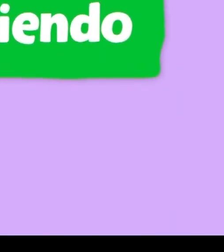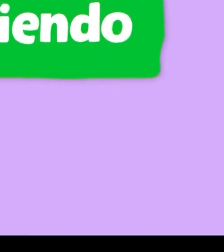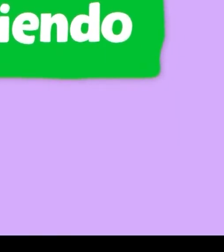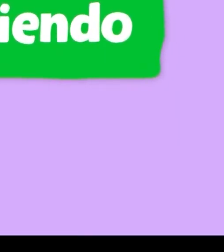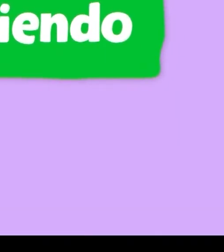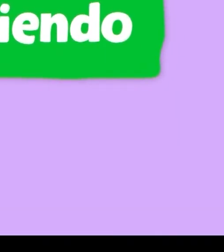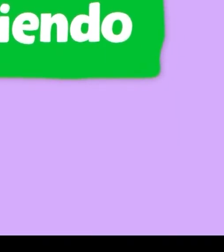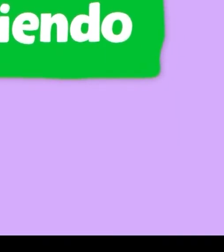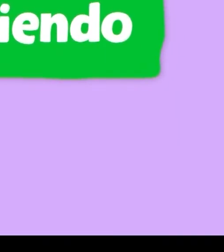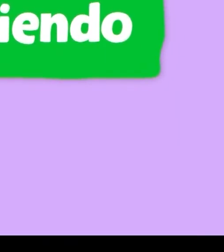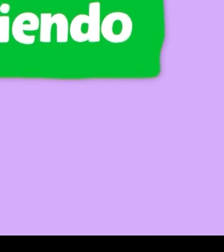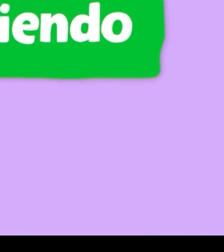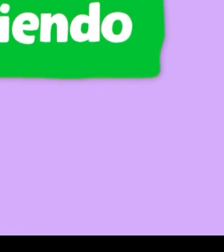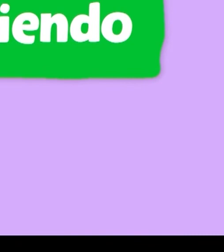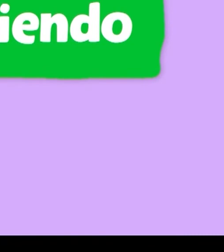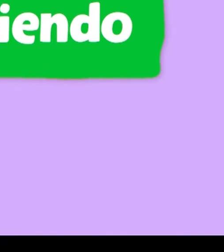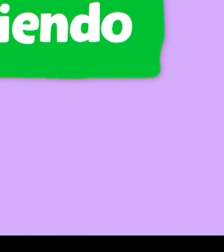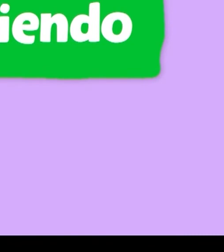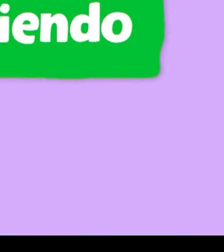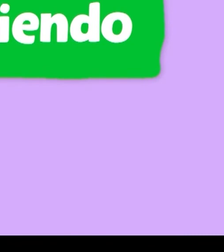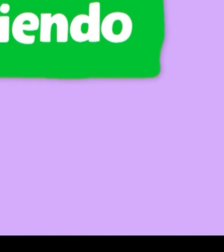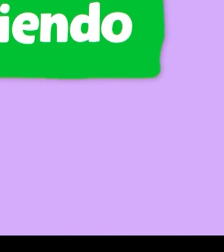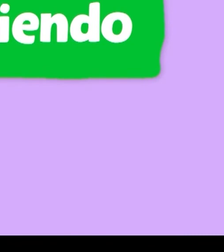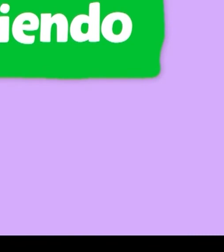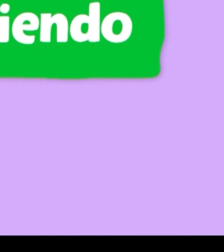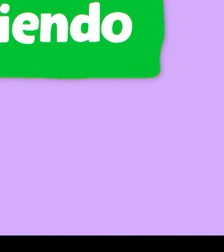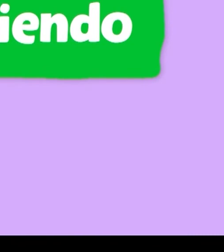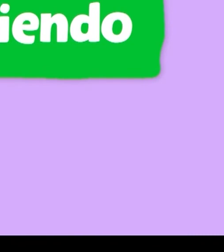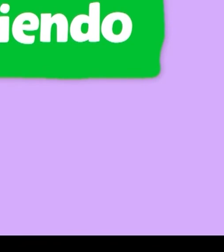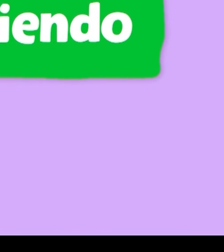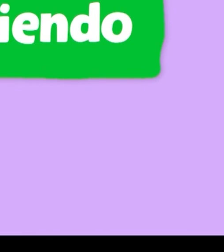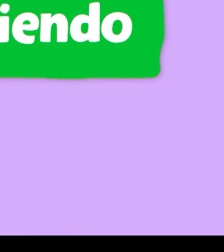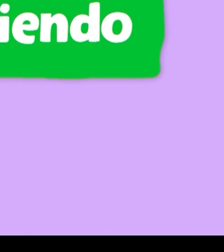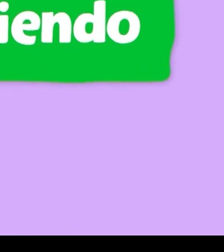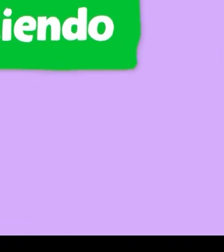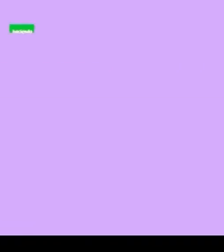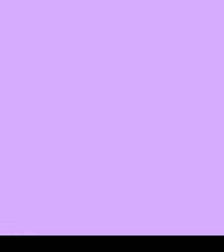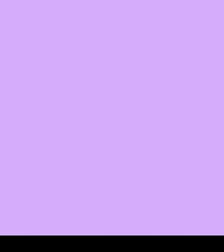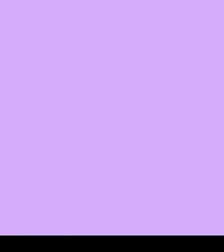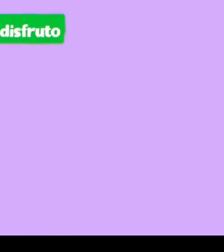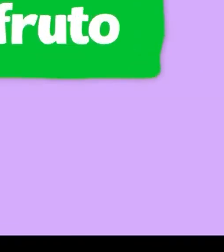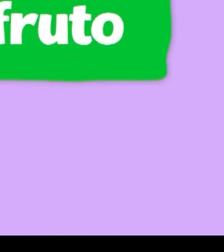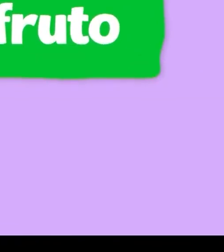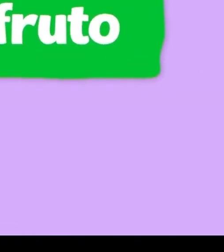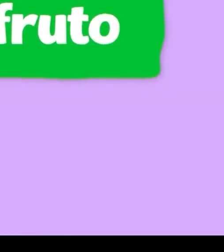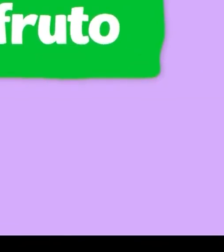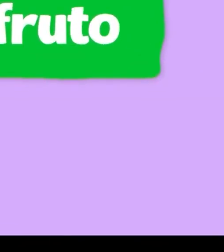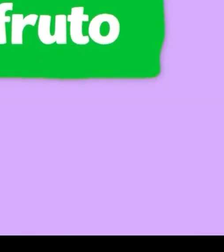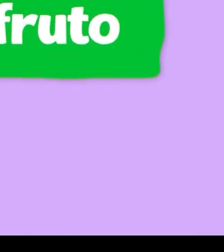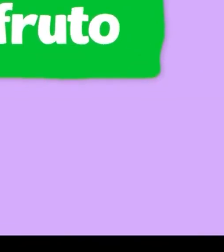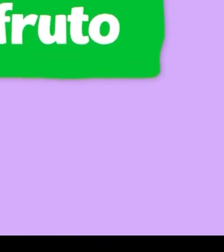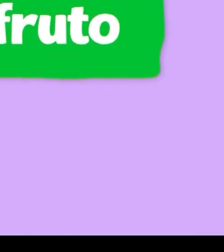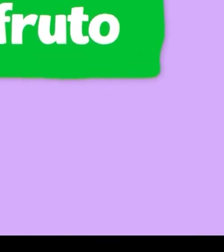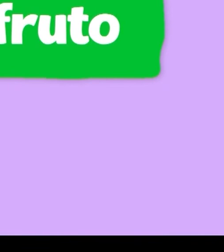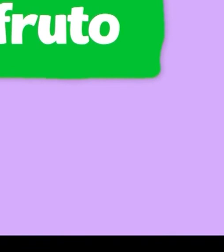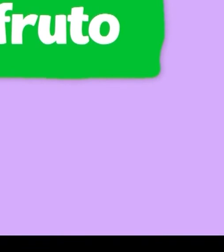Haciendo Haciendo Disfruto